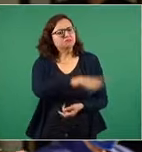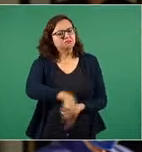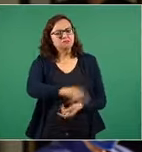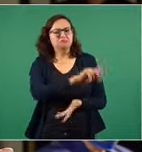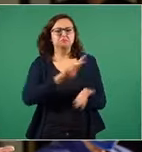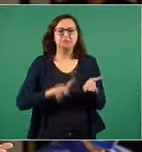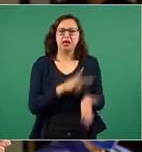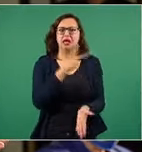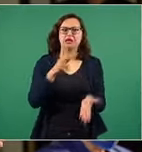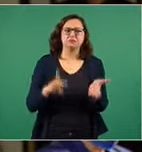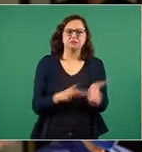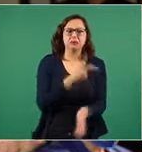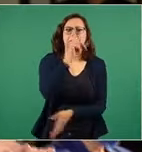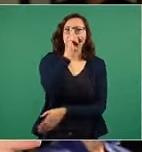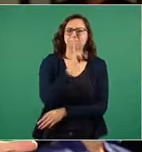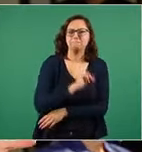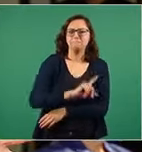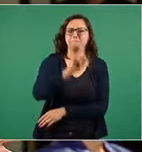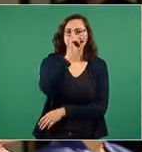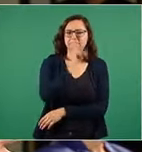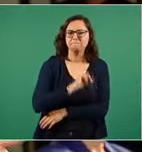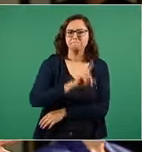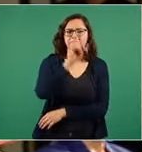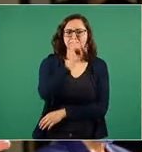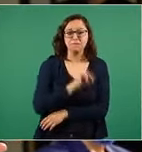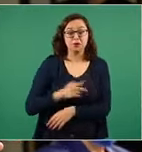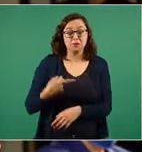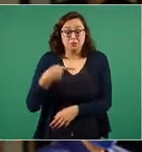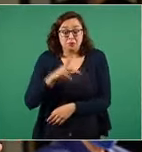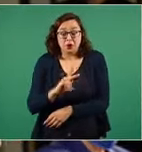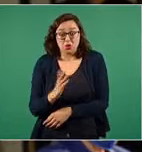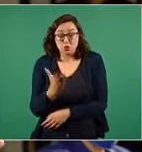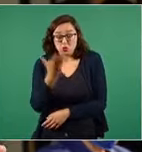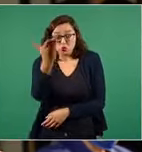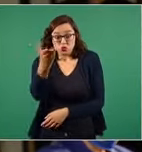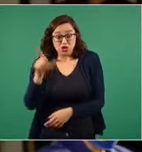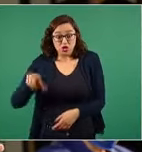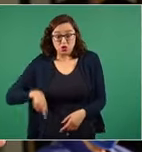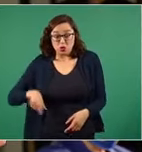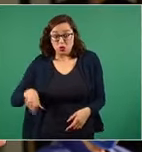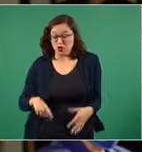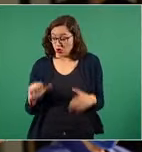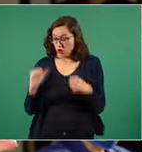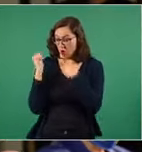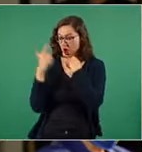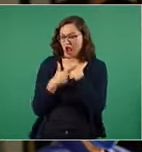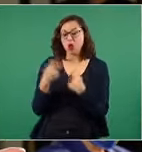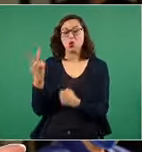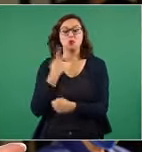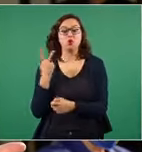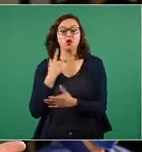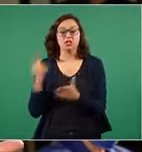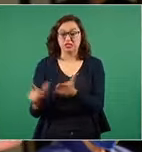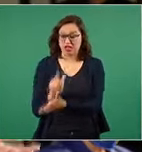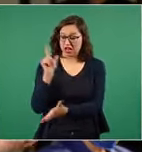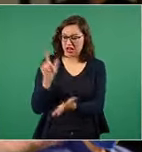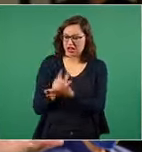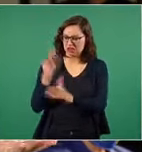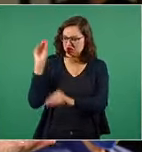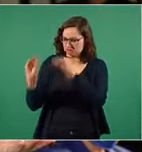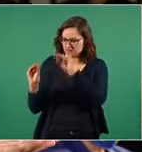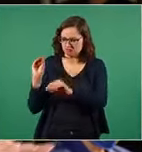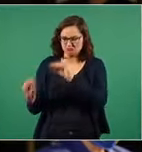tergiversan, pero no hemos visto de su parte, de su gobierno, señor presidente, una política pública que plantee cómo